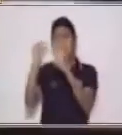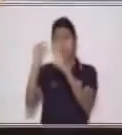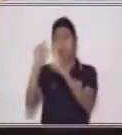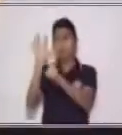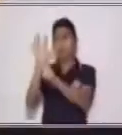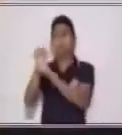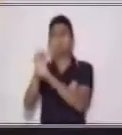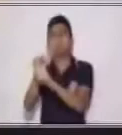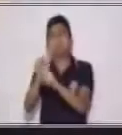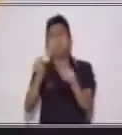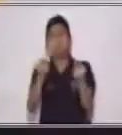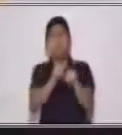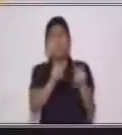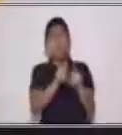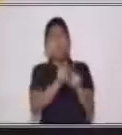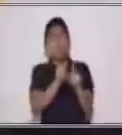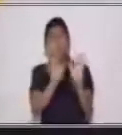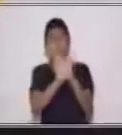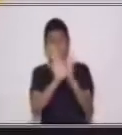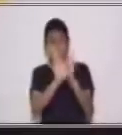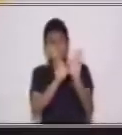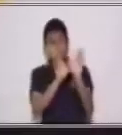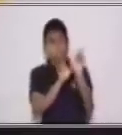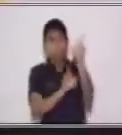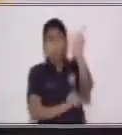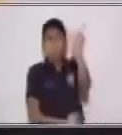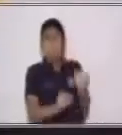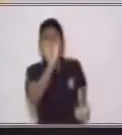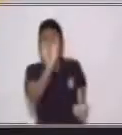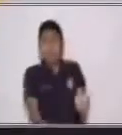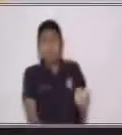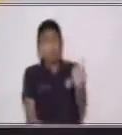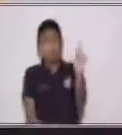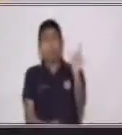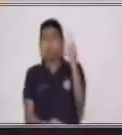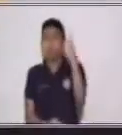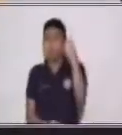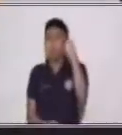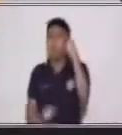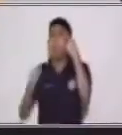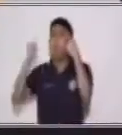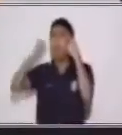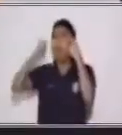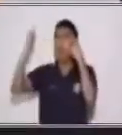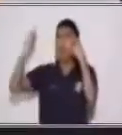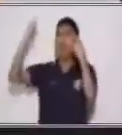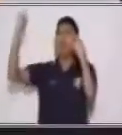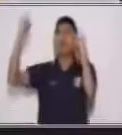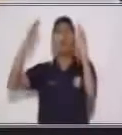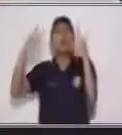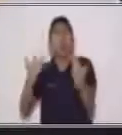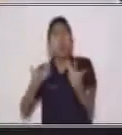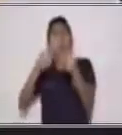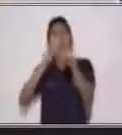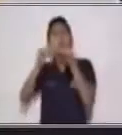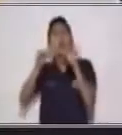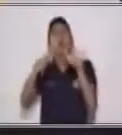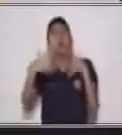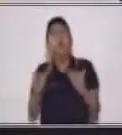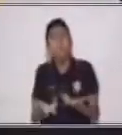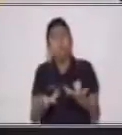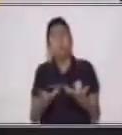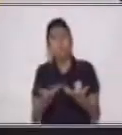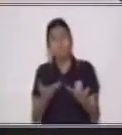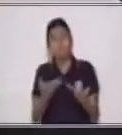describiremos a los personajes que escuchamos en una historia. Bueno, vamos a iniciar. Necesito que por